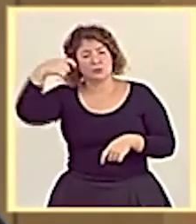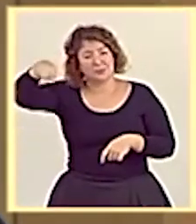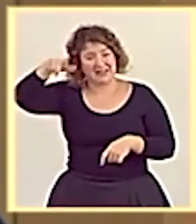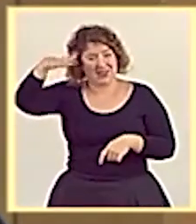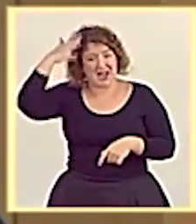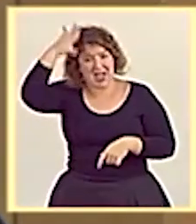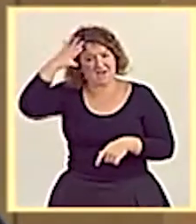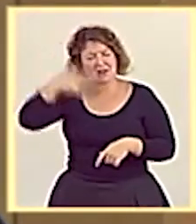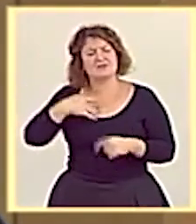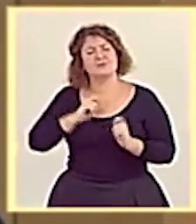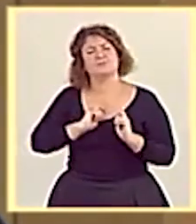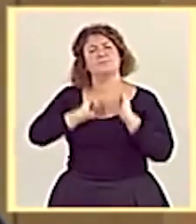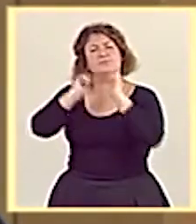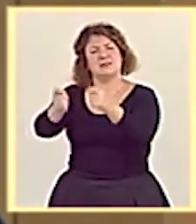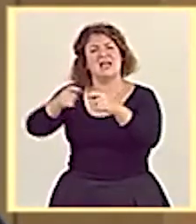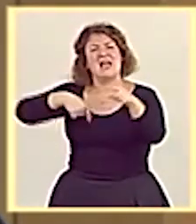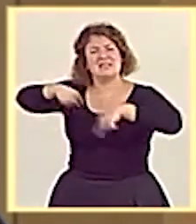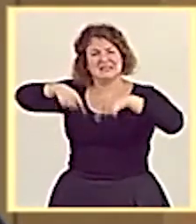tráfico